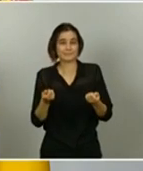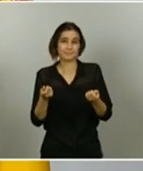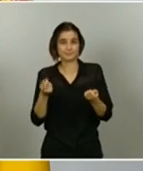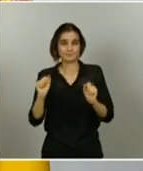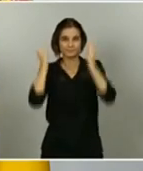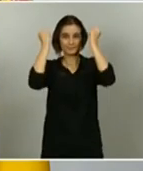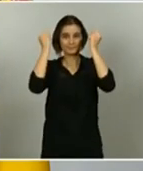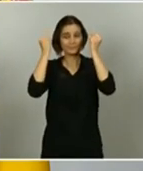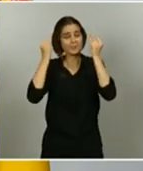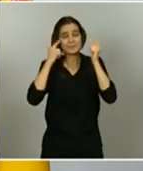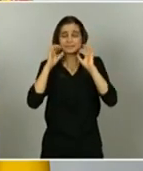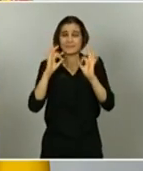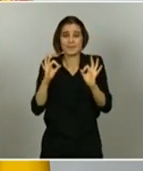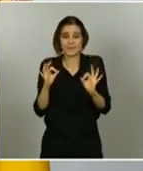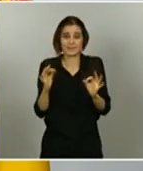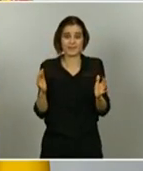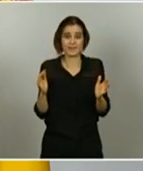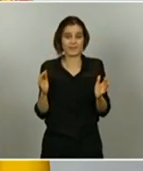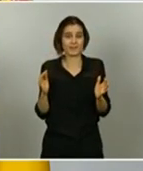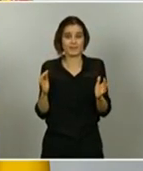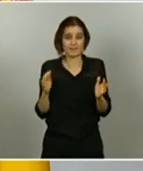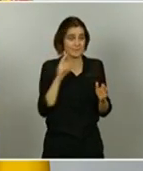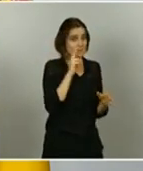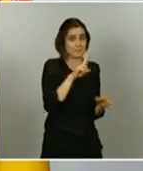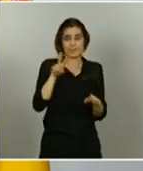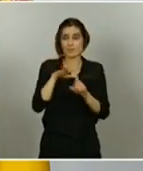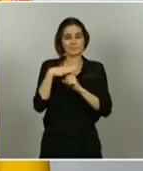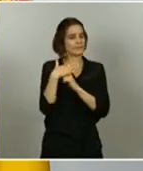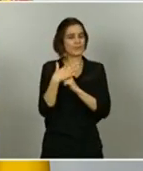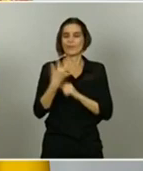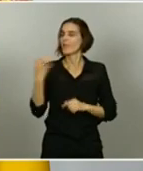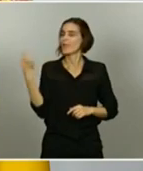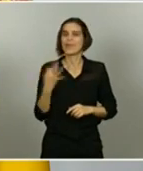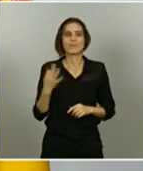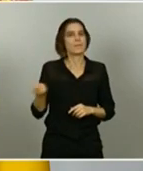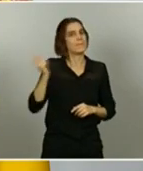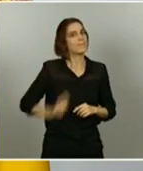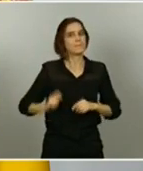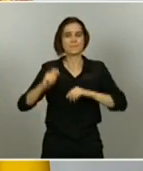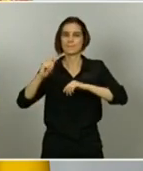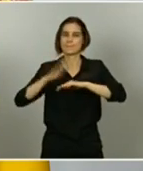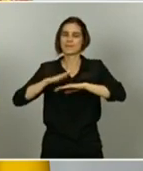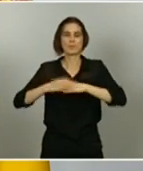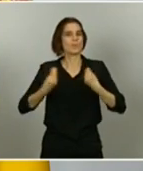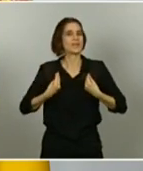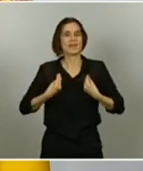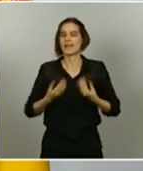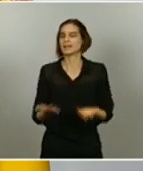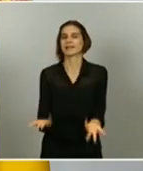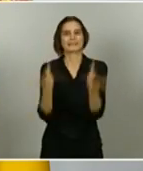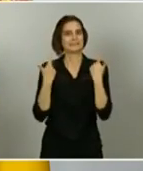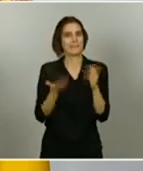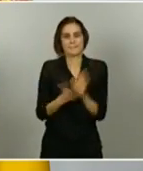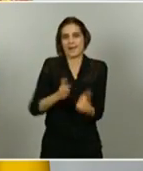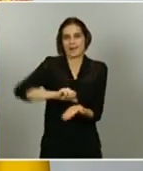obligado a acelerar la implementación de este ingreso mínimo vital. Este era un compromiso de legislatura que figuraba en el programa de